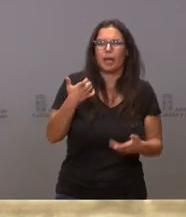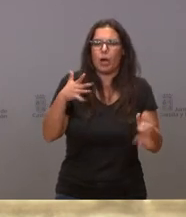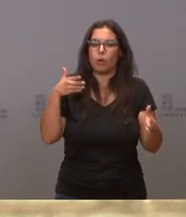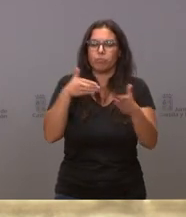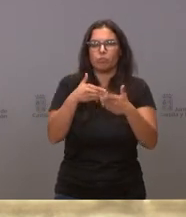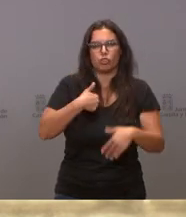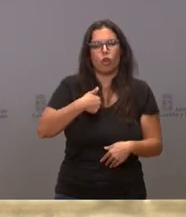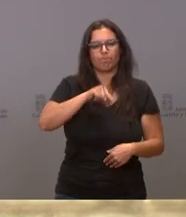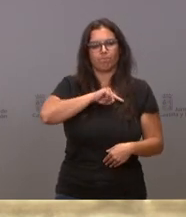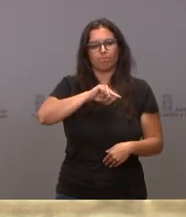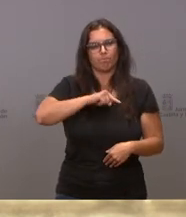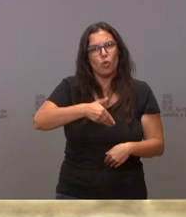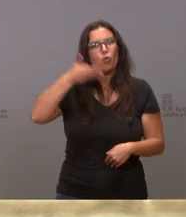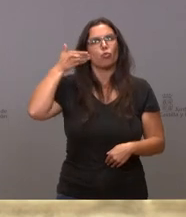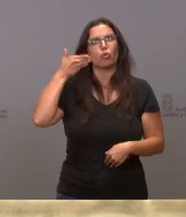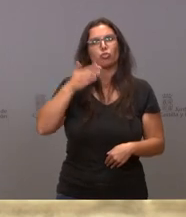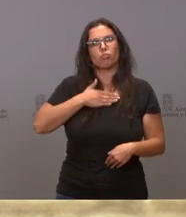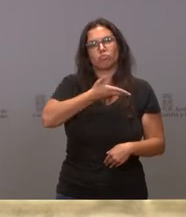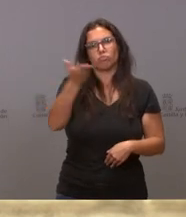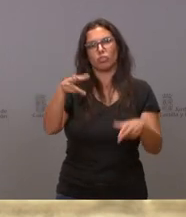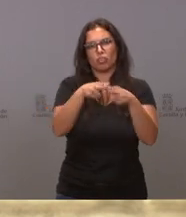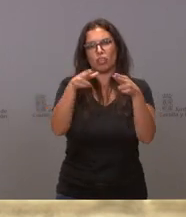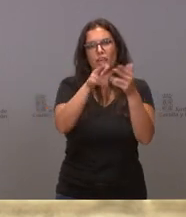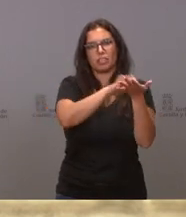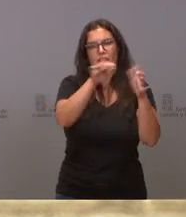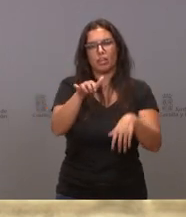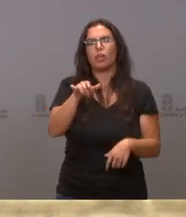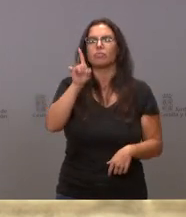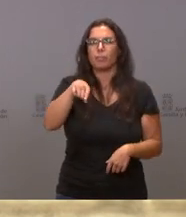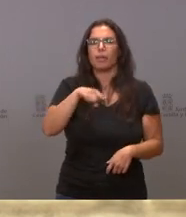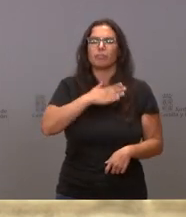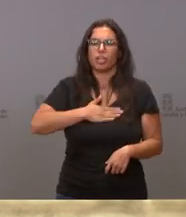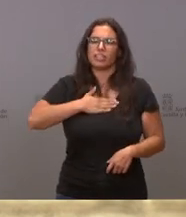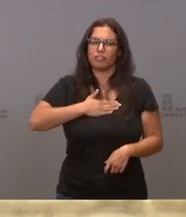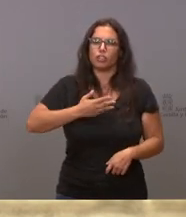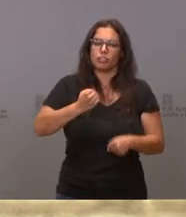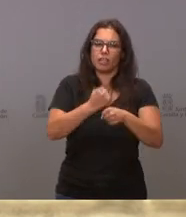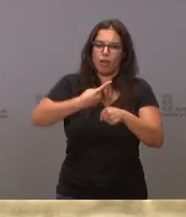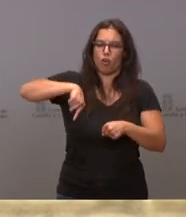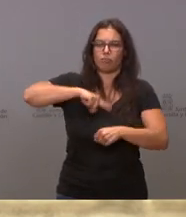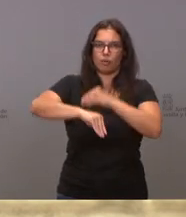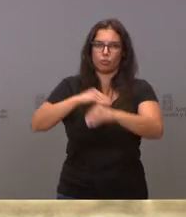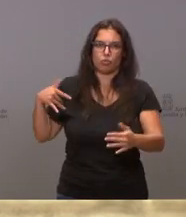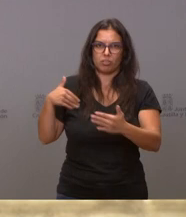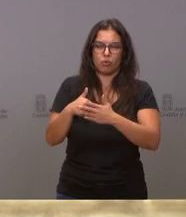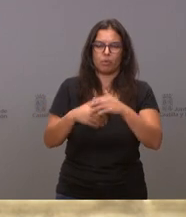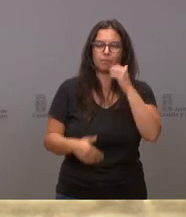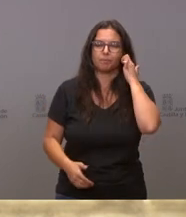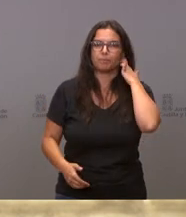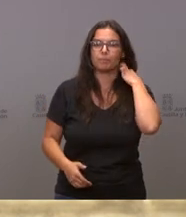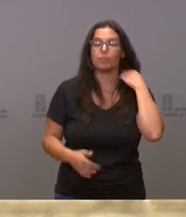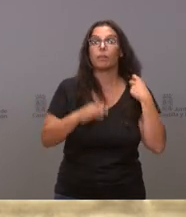siento orgulloso de la sociedad de Castilla y León y me siento satisfecho del trabajo realizado. Por eso ahora podemos